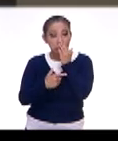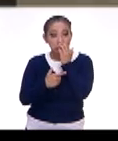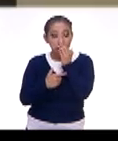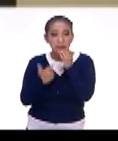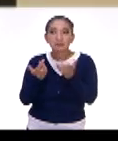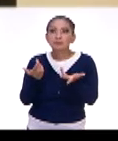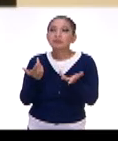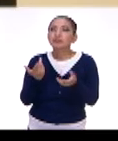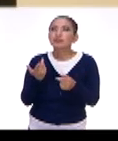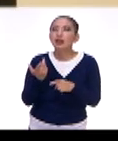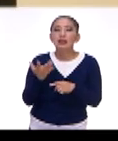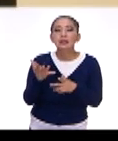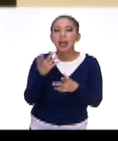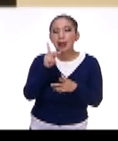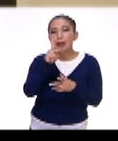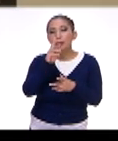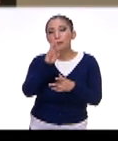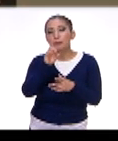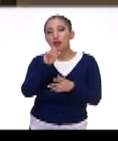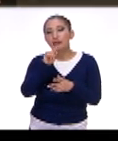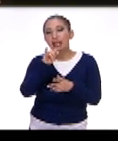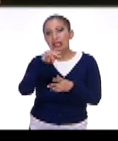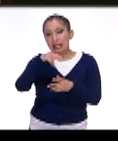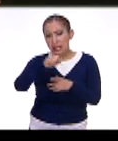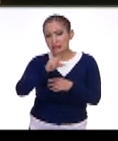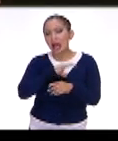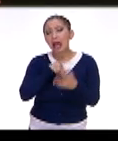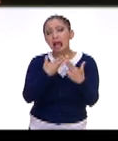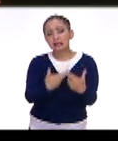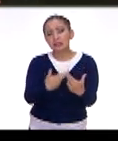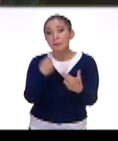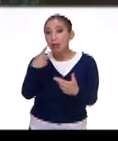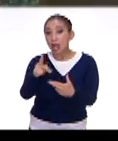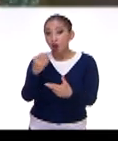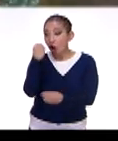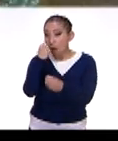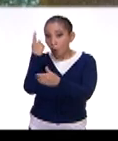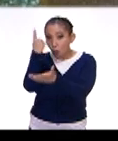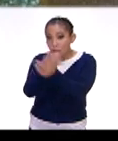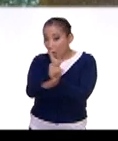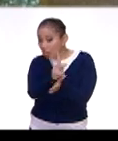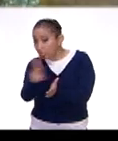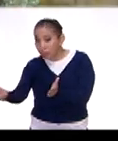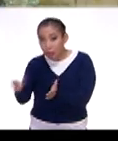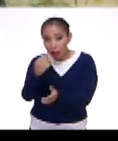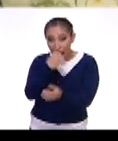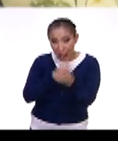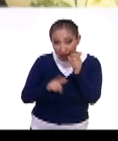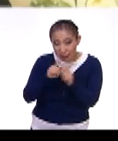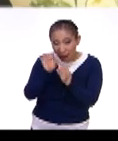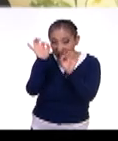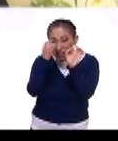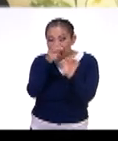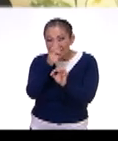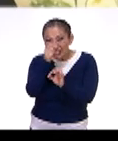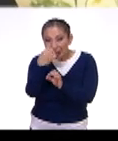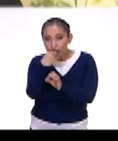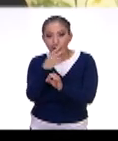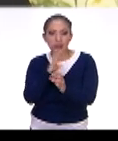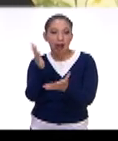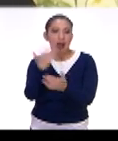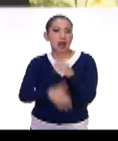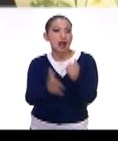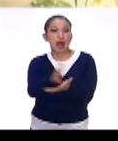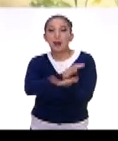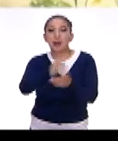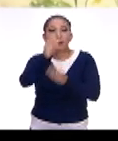proteínas, pero no se puede comer solo insectos. Y además, si lo hacemos, vamos a acabar con